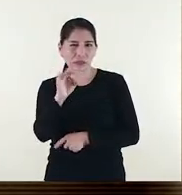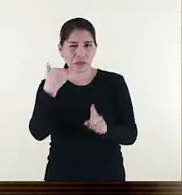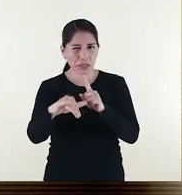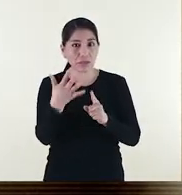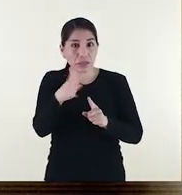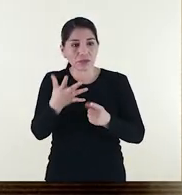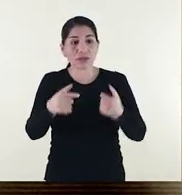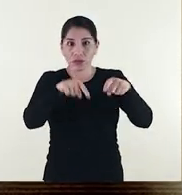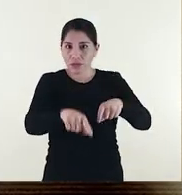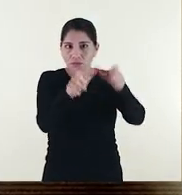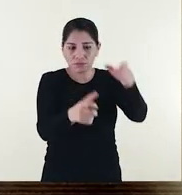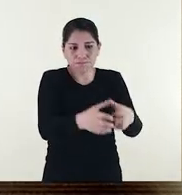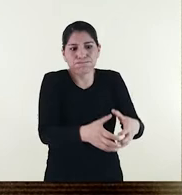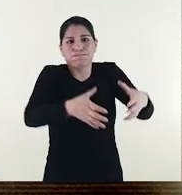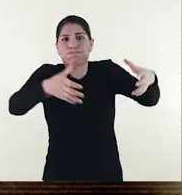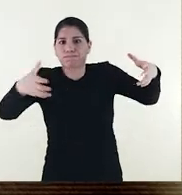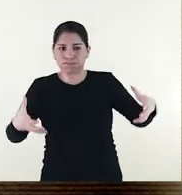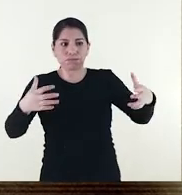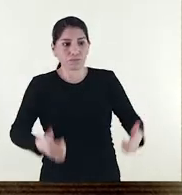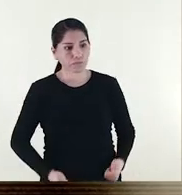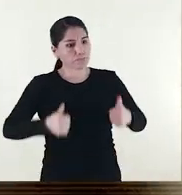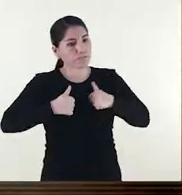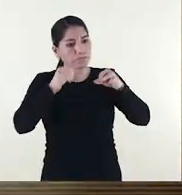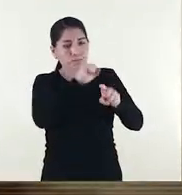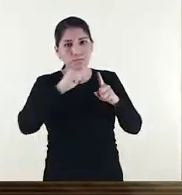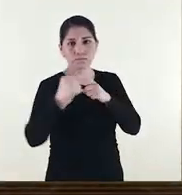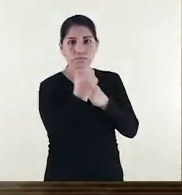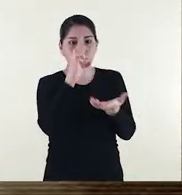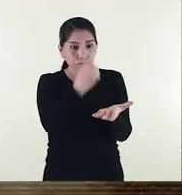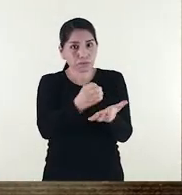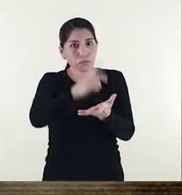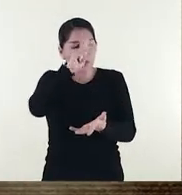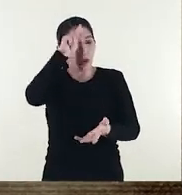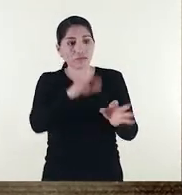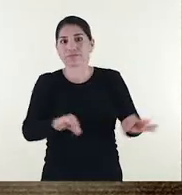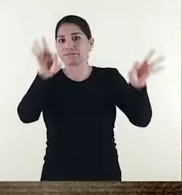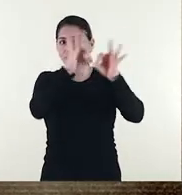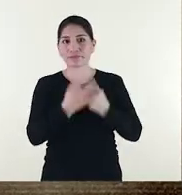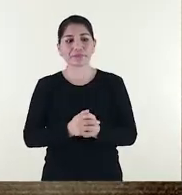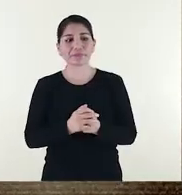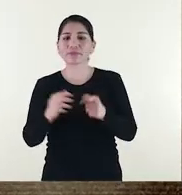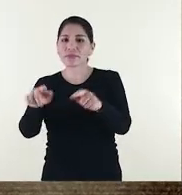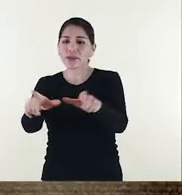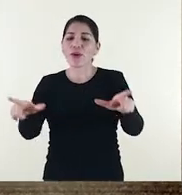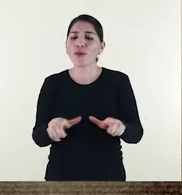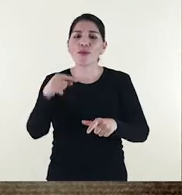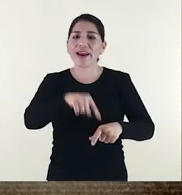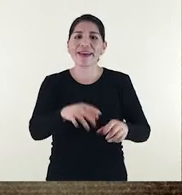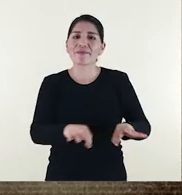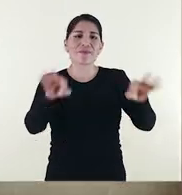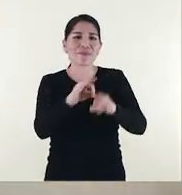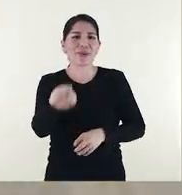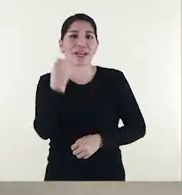una colonia importante con participaciones en la vida social y económica del Perú. Una de sus silenciosas áreas de influencia ha sido